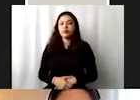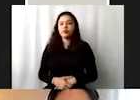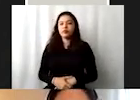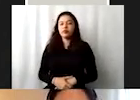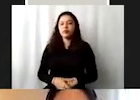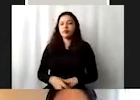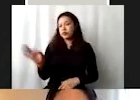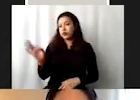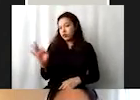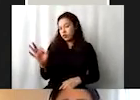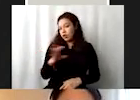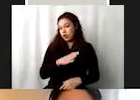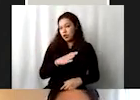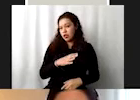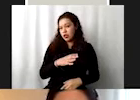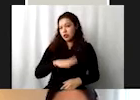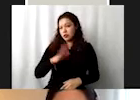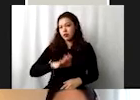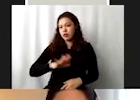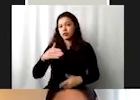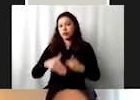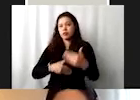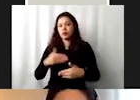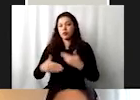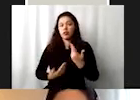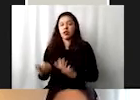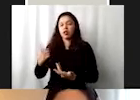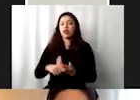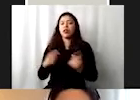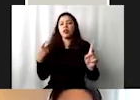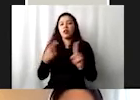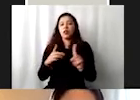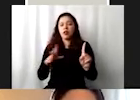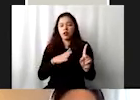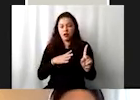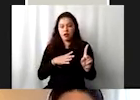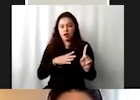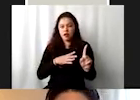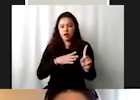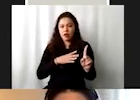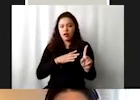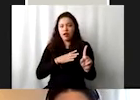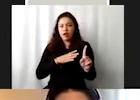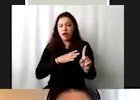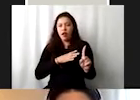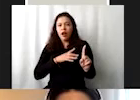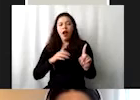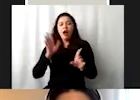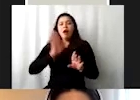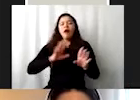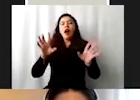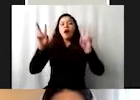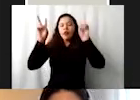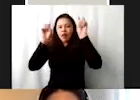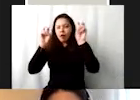serie de, digamos, procesos dentro de cada objetivo que están alineados con otros, dependiendo las temáticas.